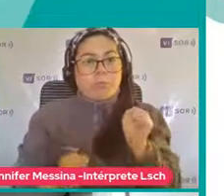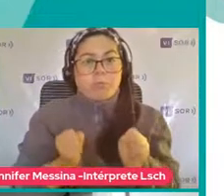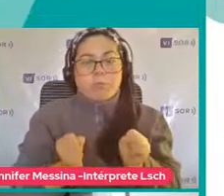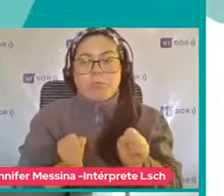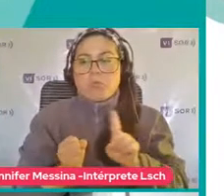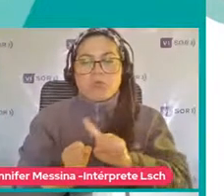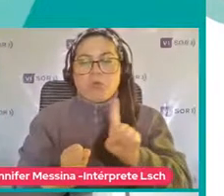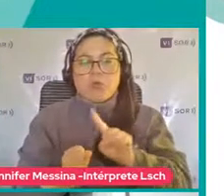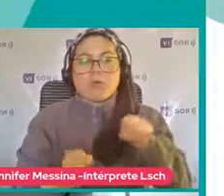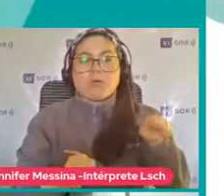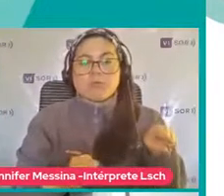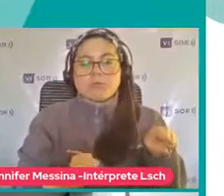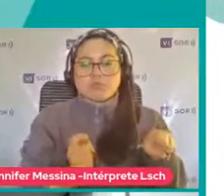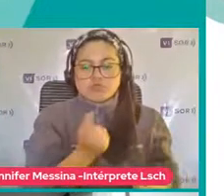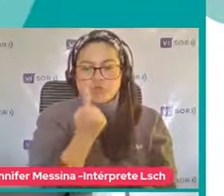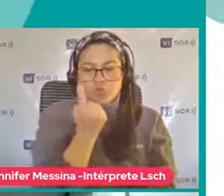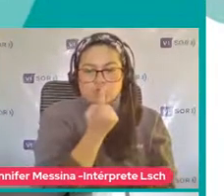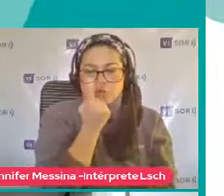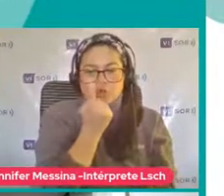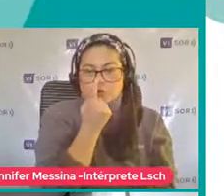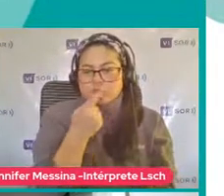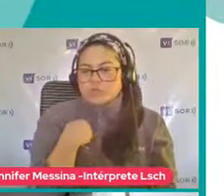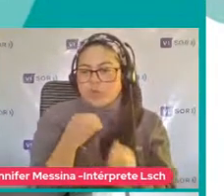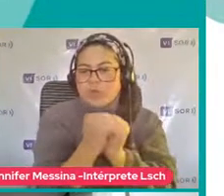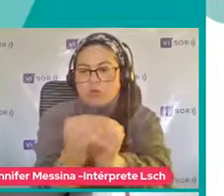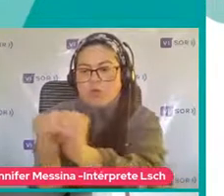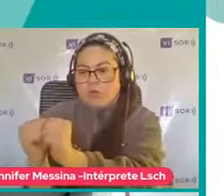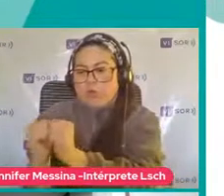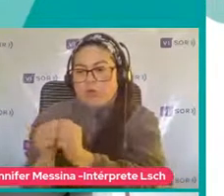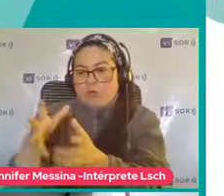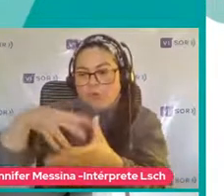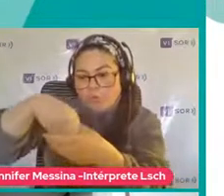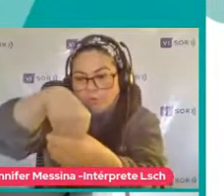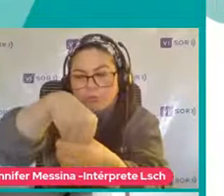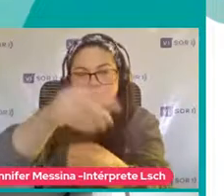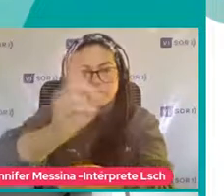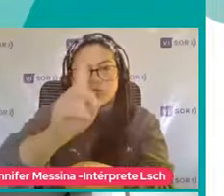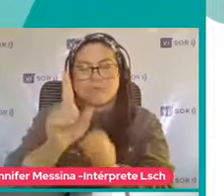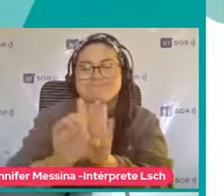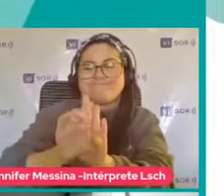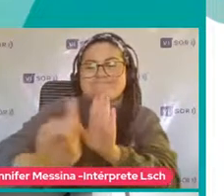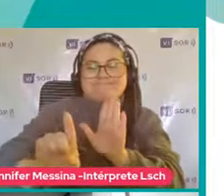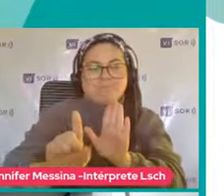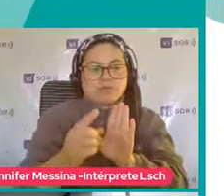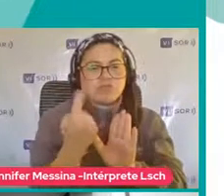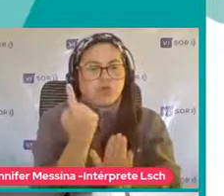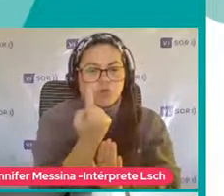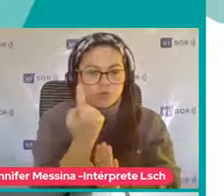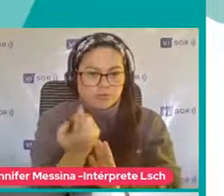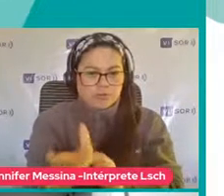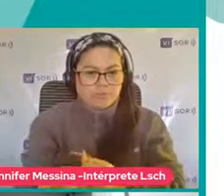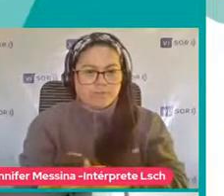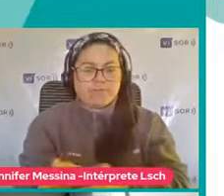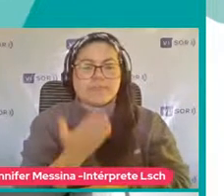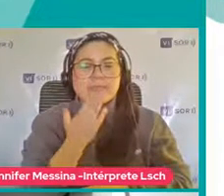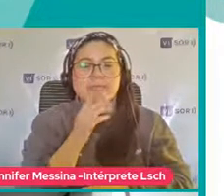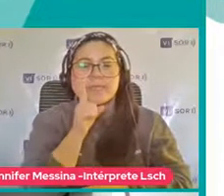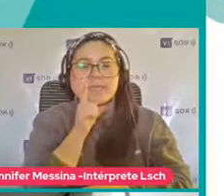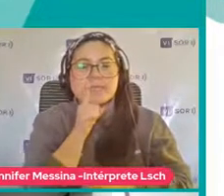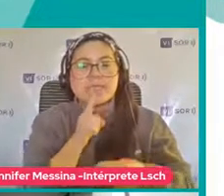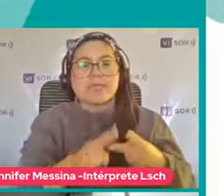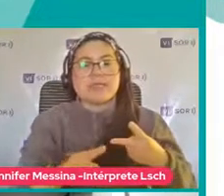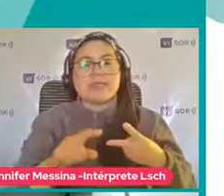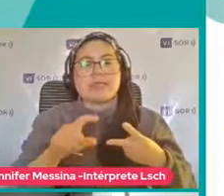Del grupo Pero no está Intencionando El grupo En su conjunto También tenemos Las alteraciones Cualitativas De la